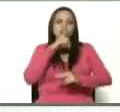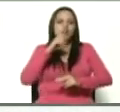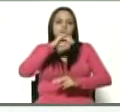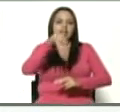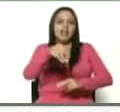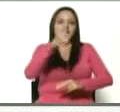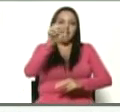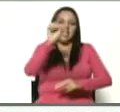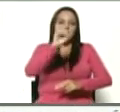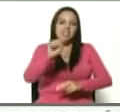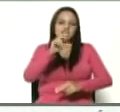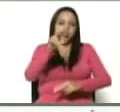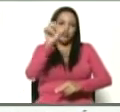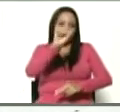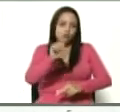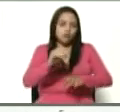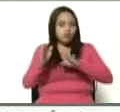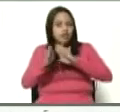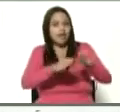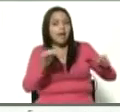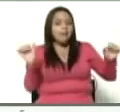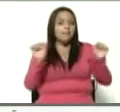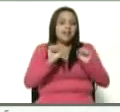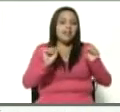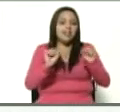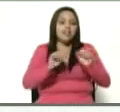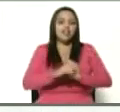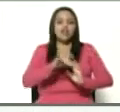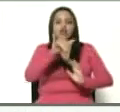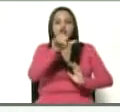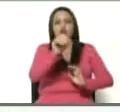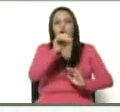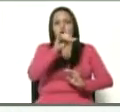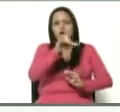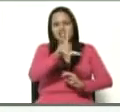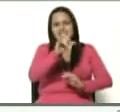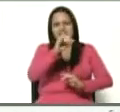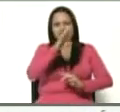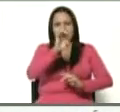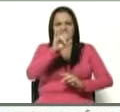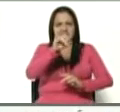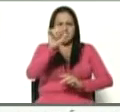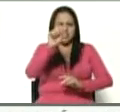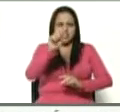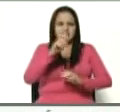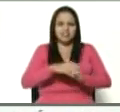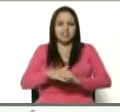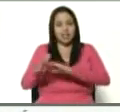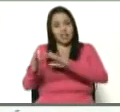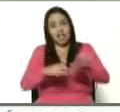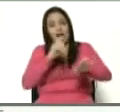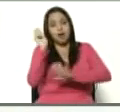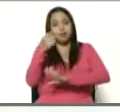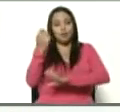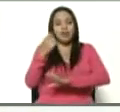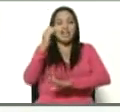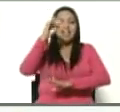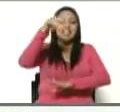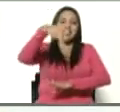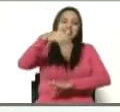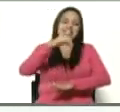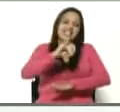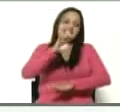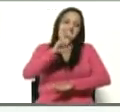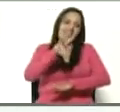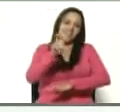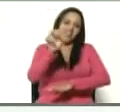Yolivay de Mérida. Ah, Nieves Ríos de Apure. El sur del